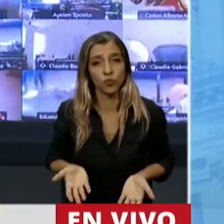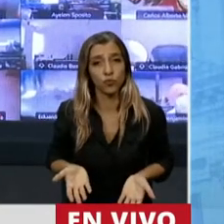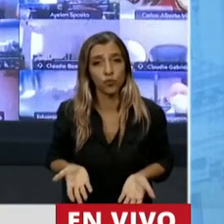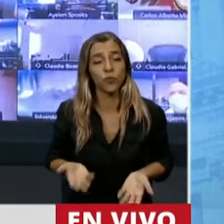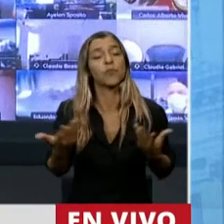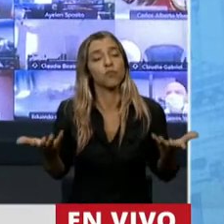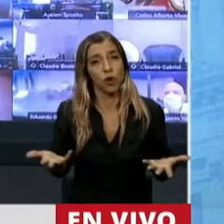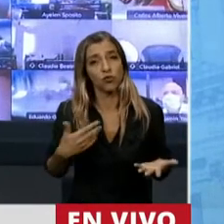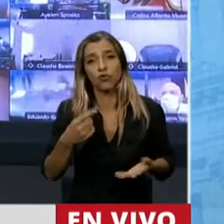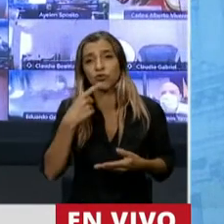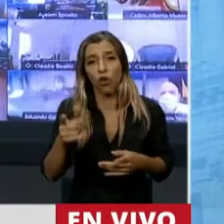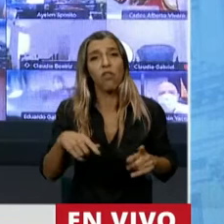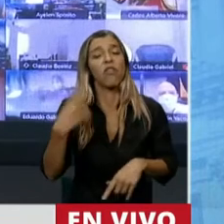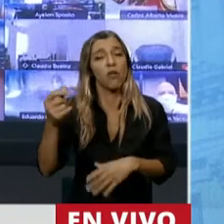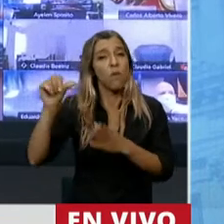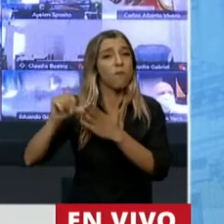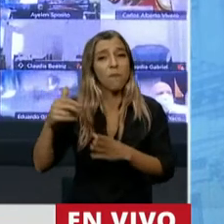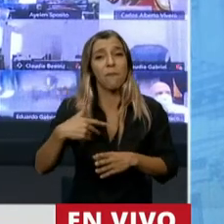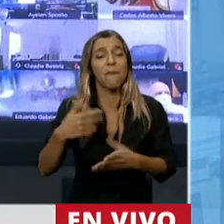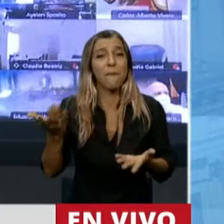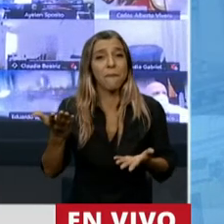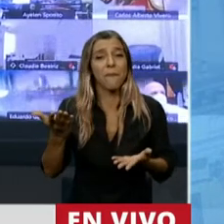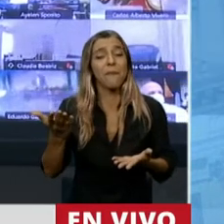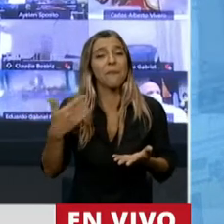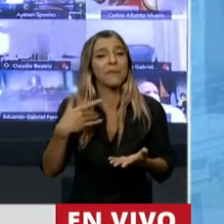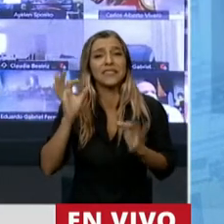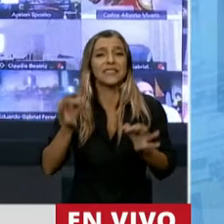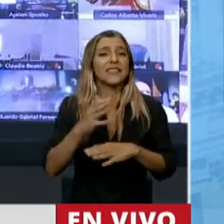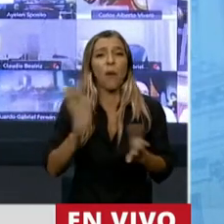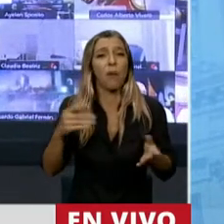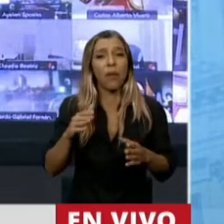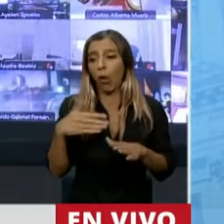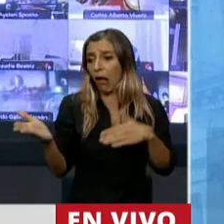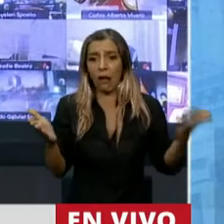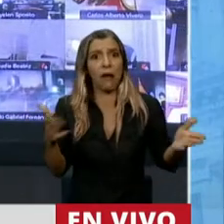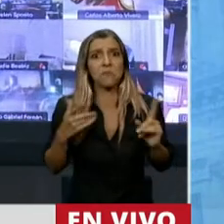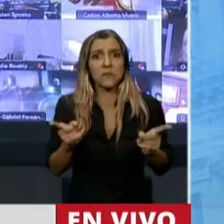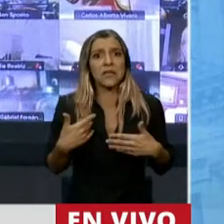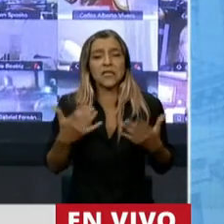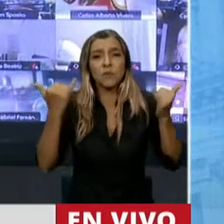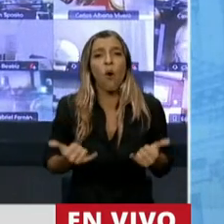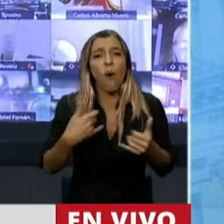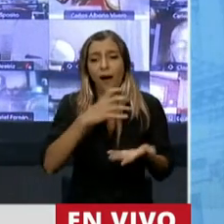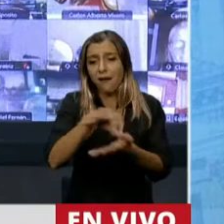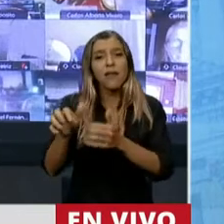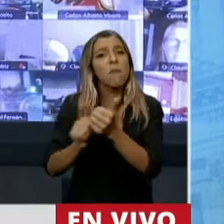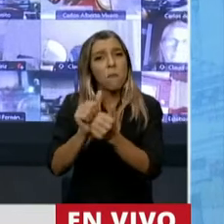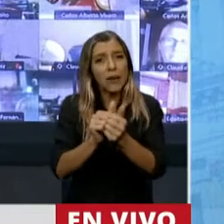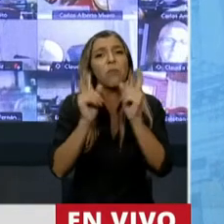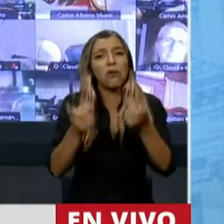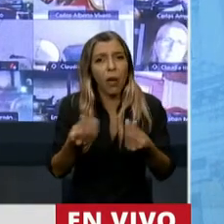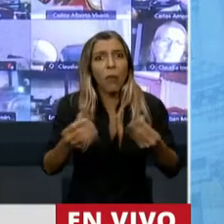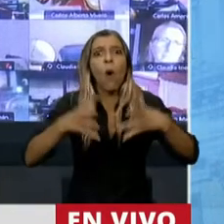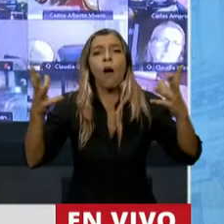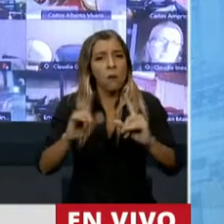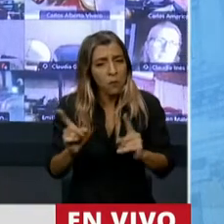con enormes ventajas tributarias, haya ya un éxodo, no de empresas, de emprendedores, de emprendedores sencillos y humildes, que se van de la